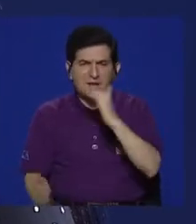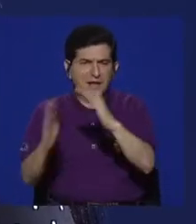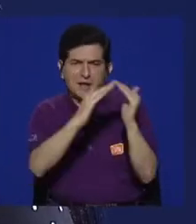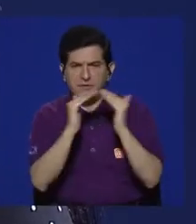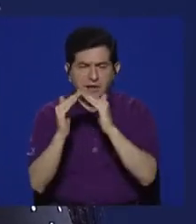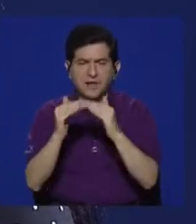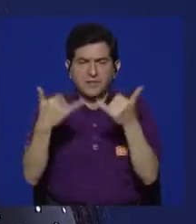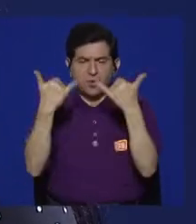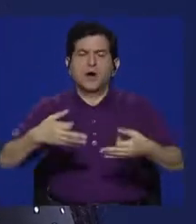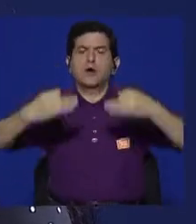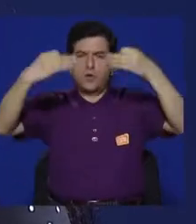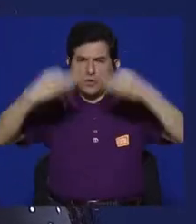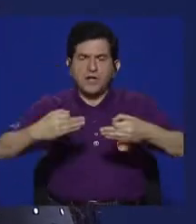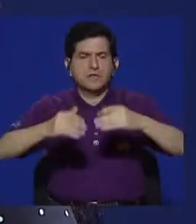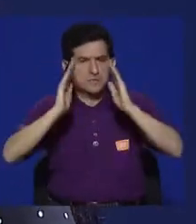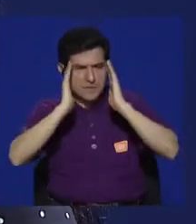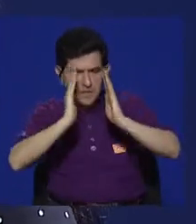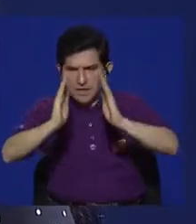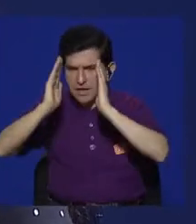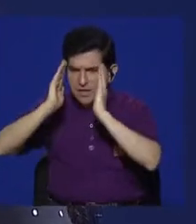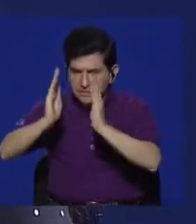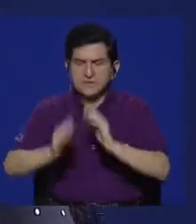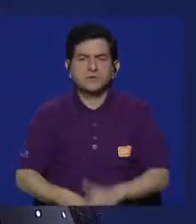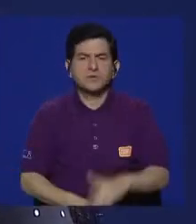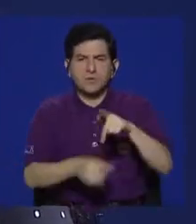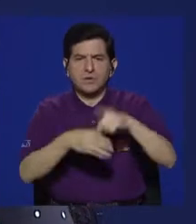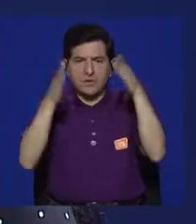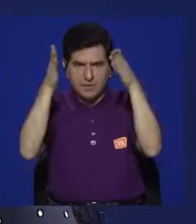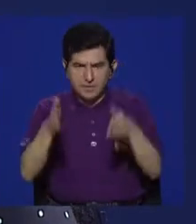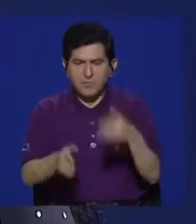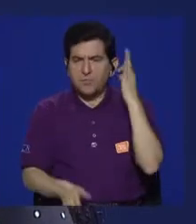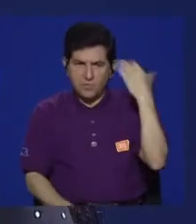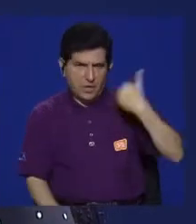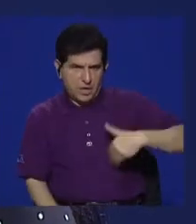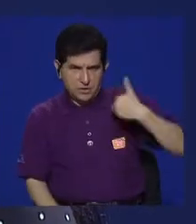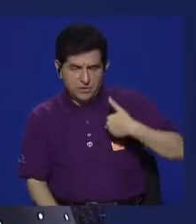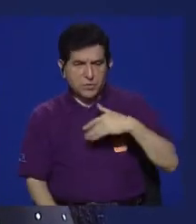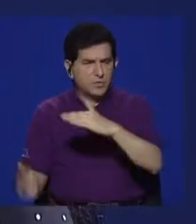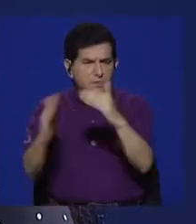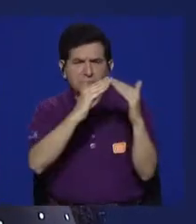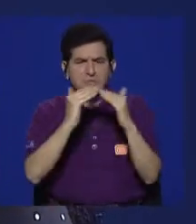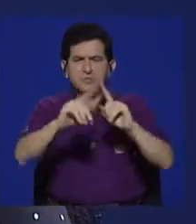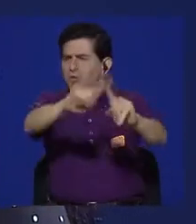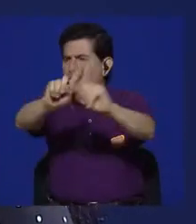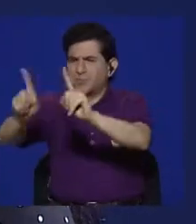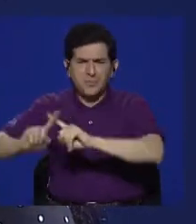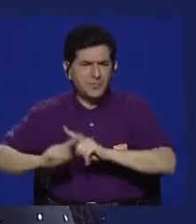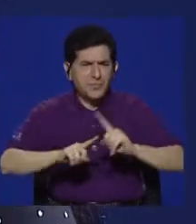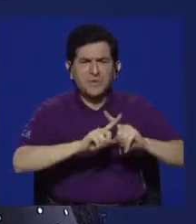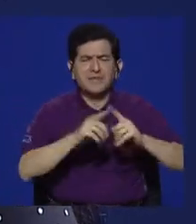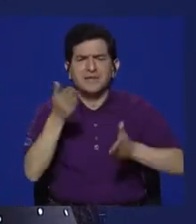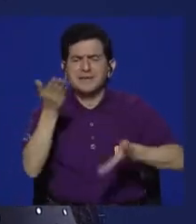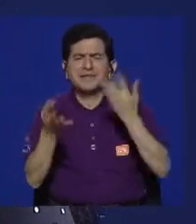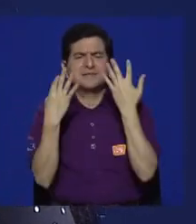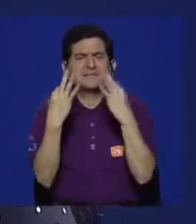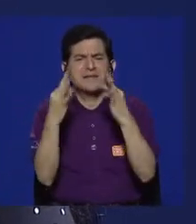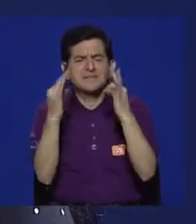emisoras comunitarias. Esta vez decidimos escuchar las voces de los protagonistas y las protagonistas en comunidades muy diversas,